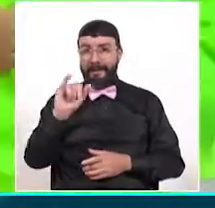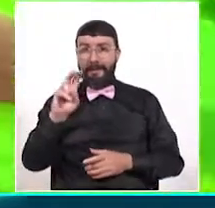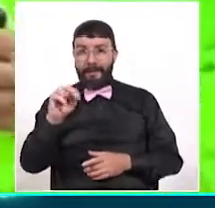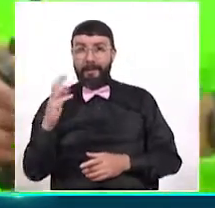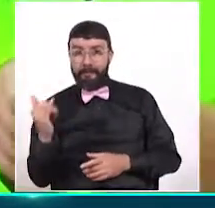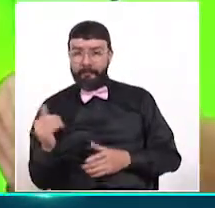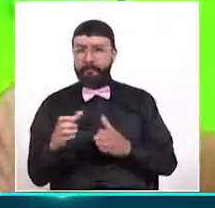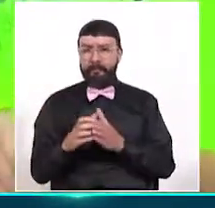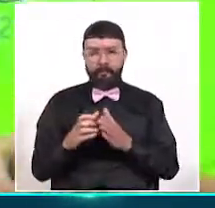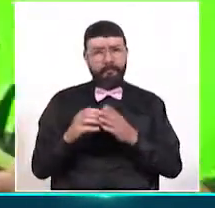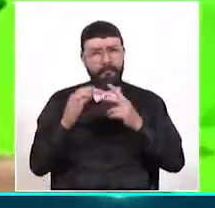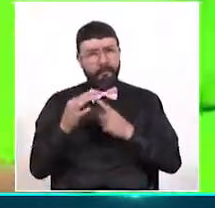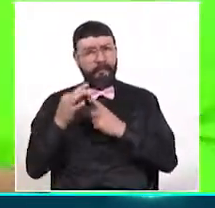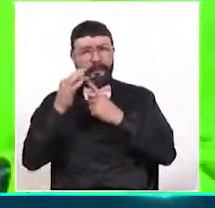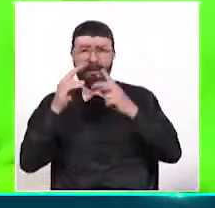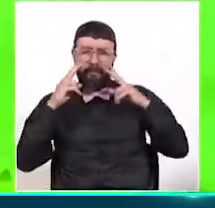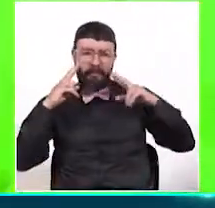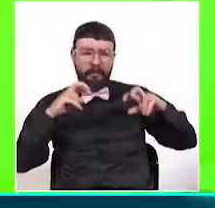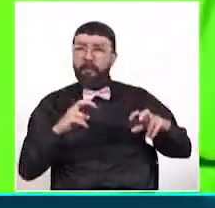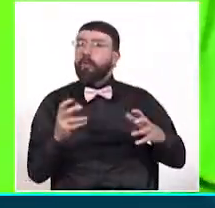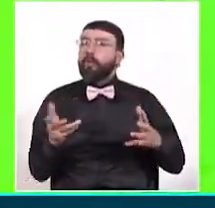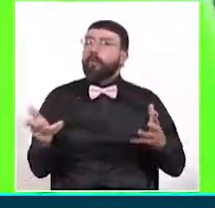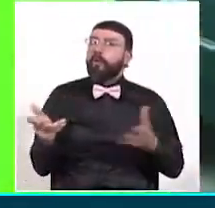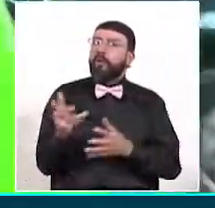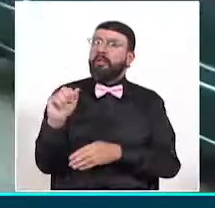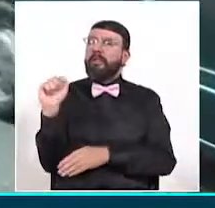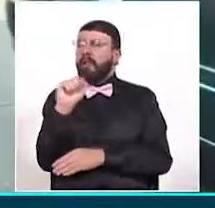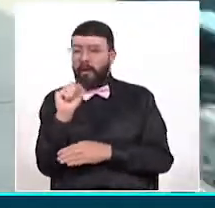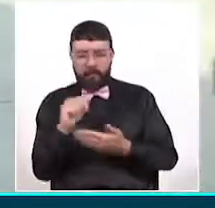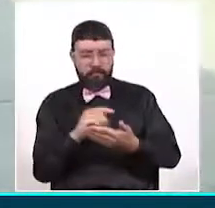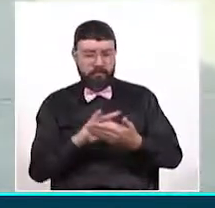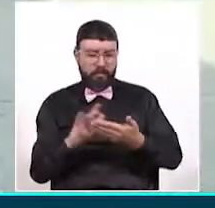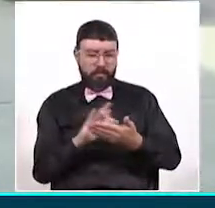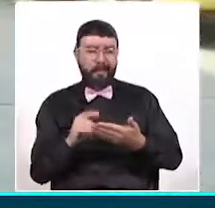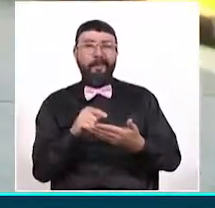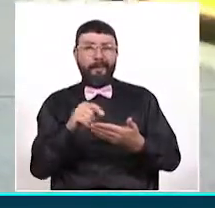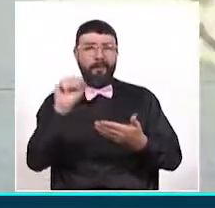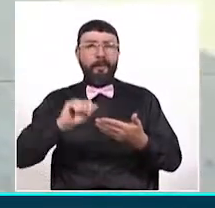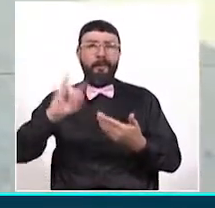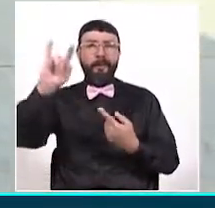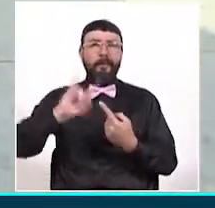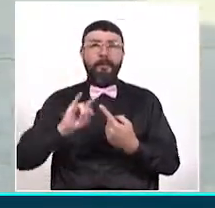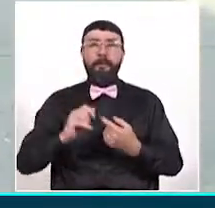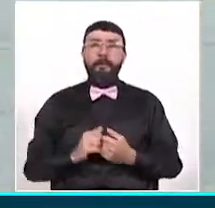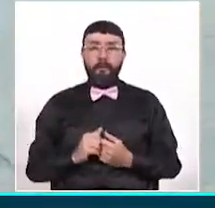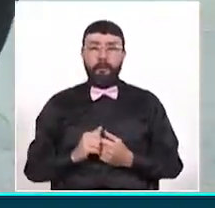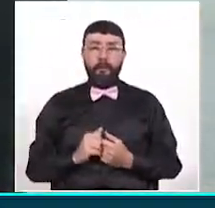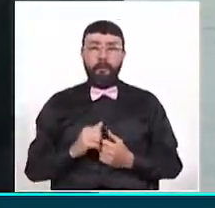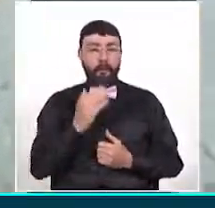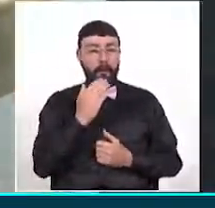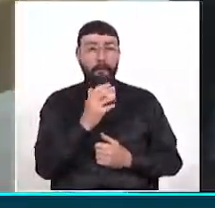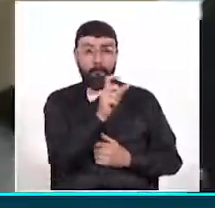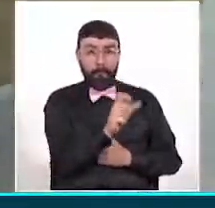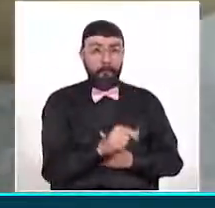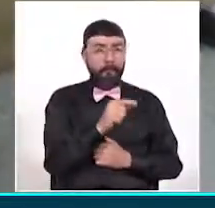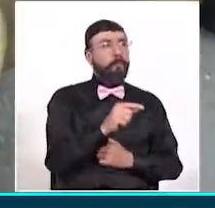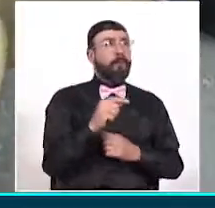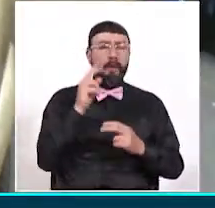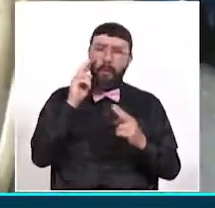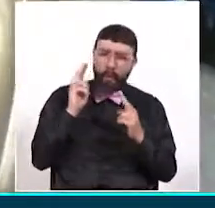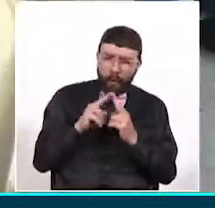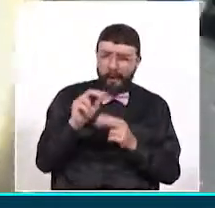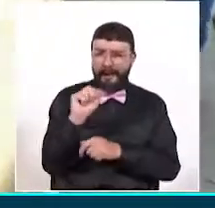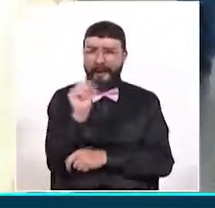un sistema para verificar la procedencia de los vehículos. Una vez ya que el técnico en identificación de automotores